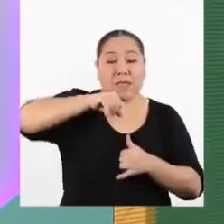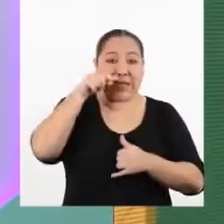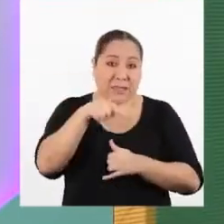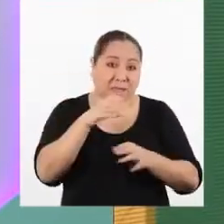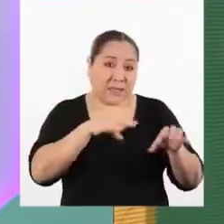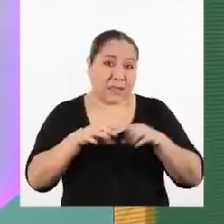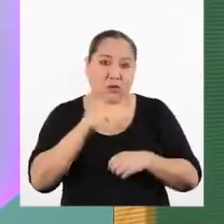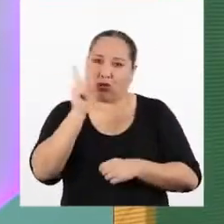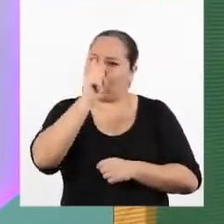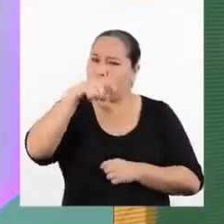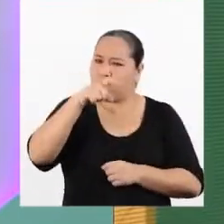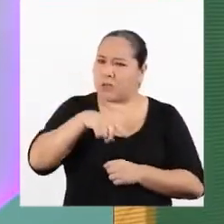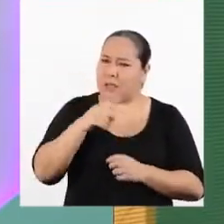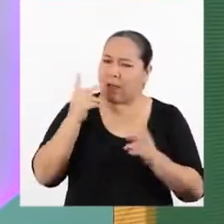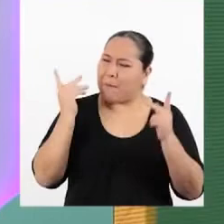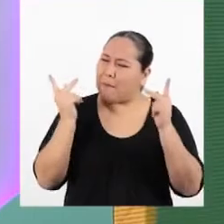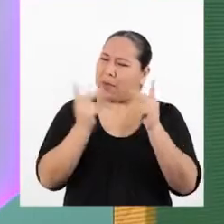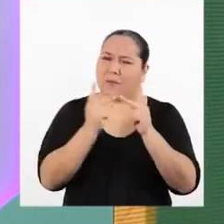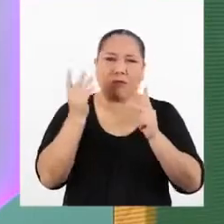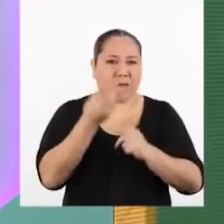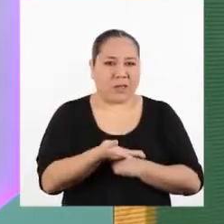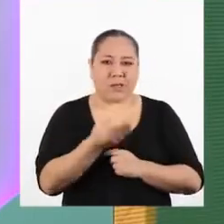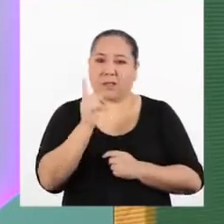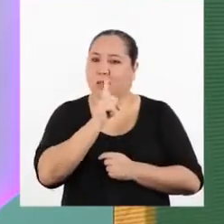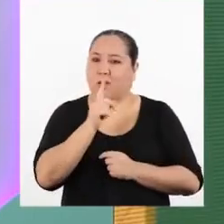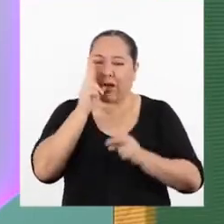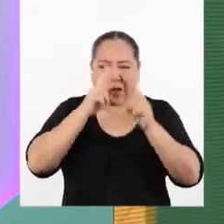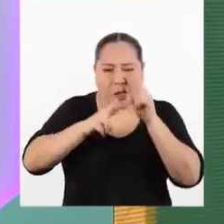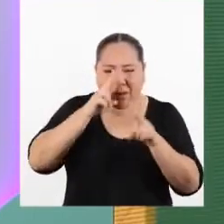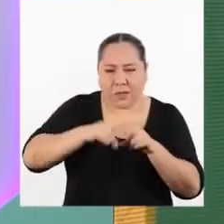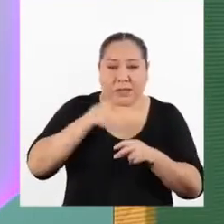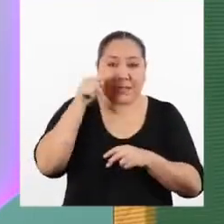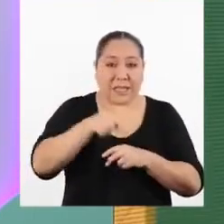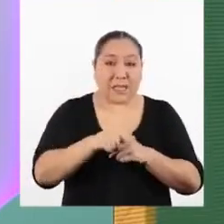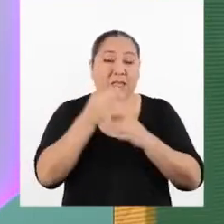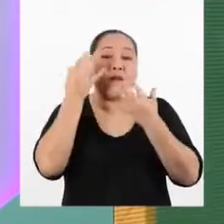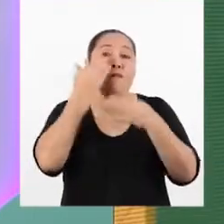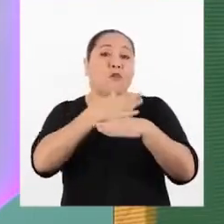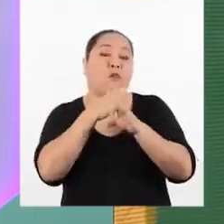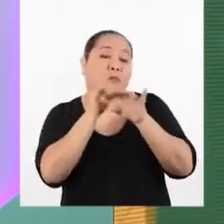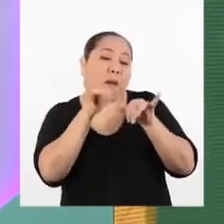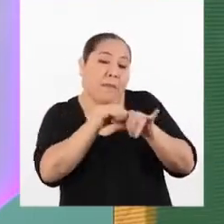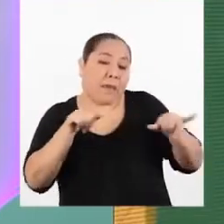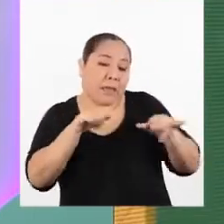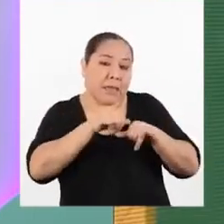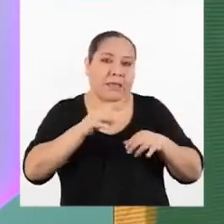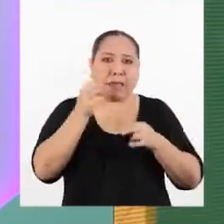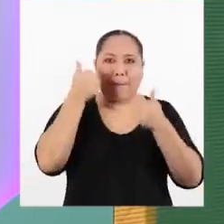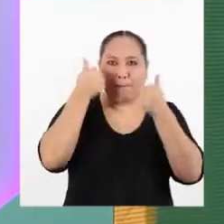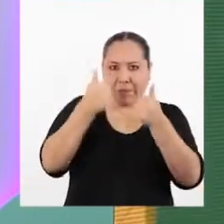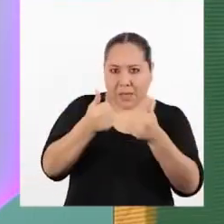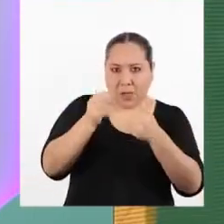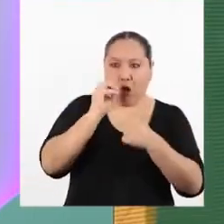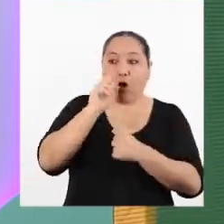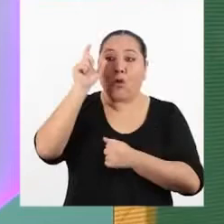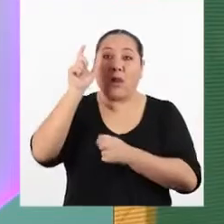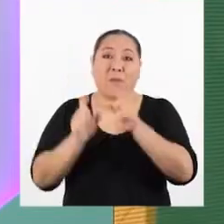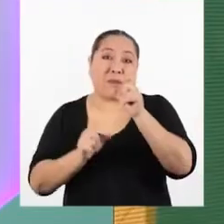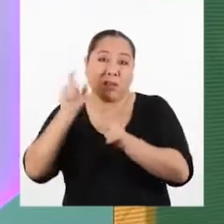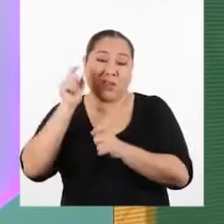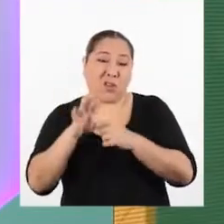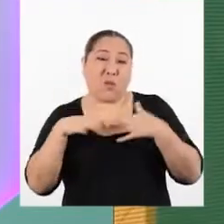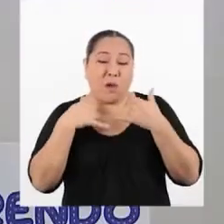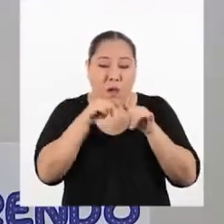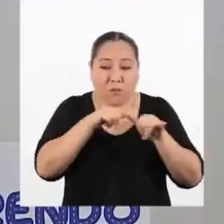no son necesariamente exactas y hay que ver si el instrumento de medida está bien calibrado o si la persona puede